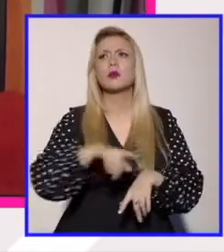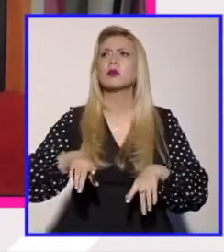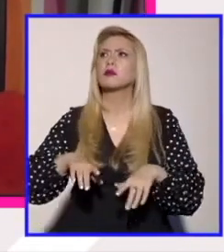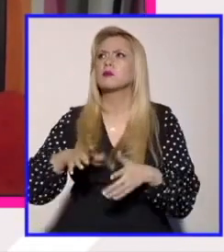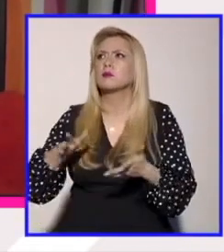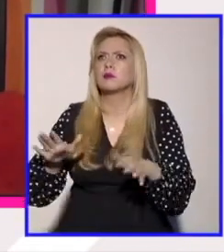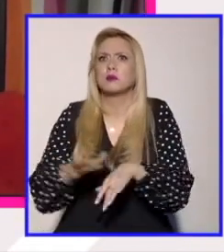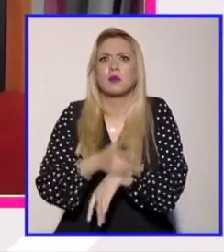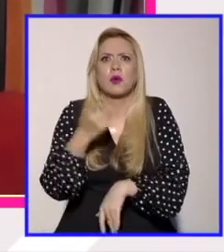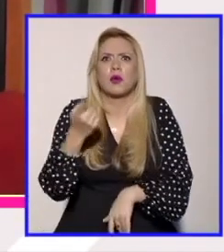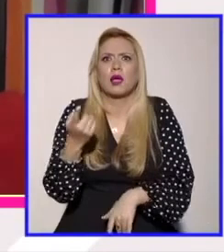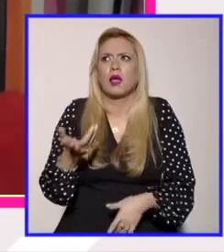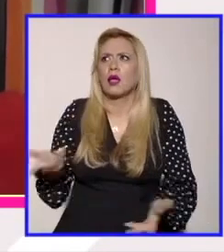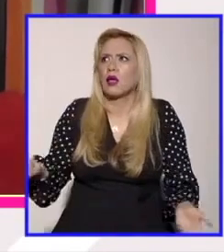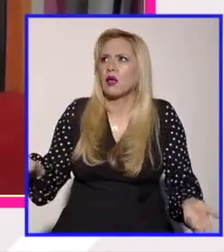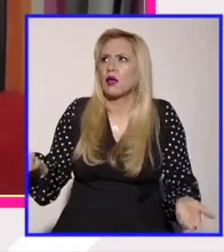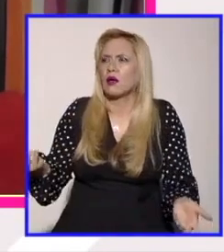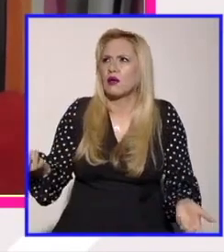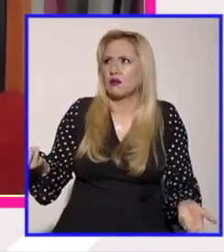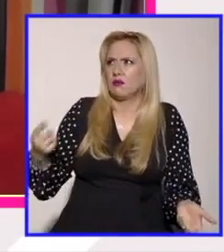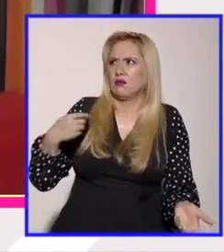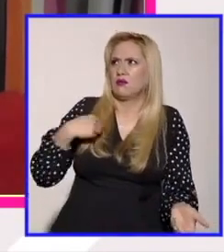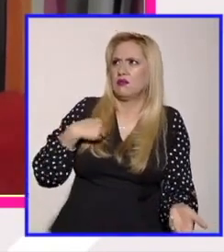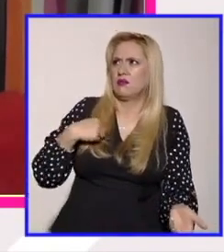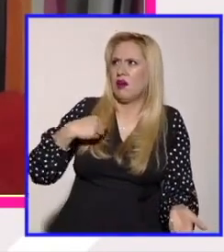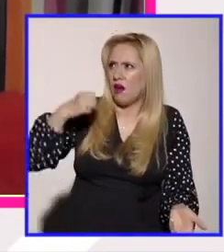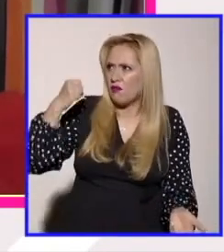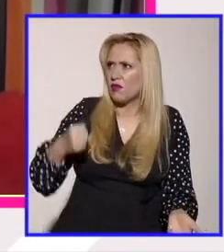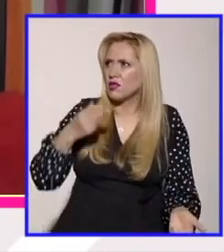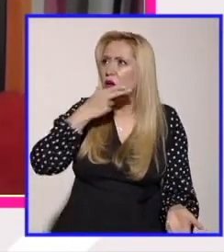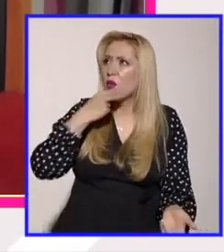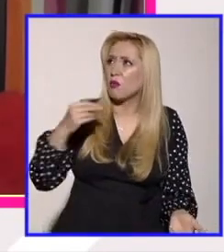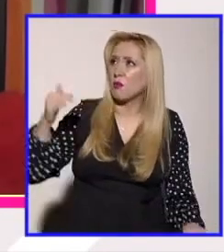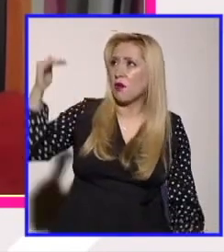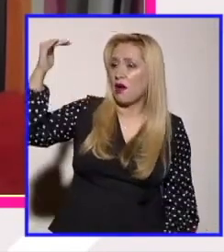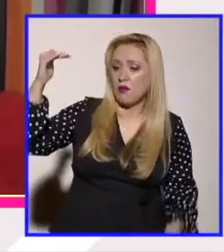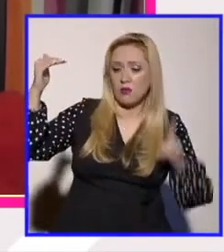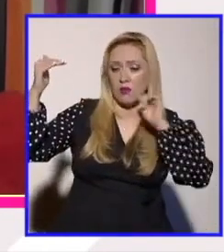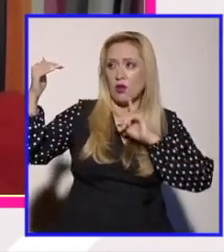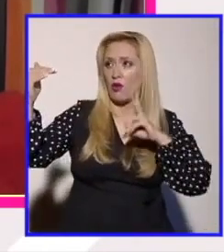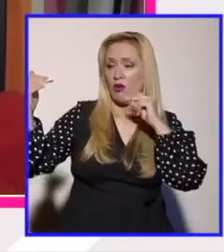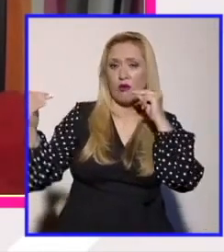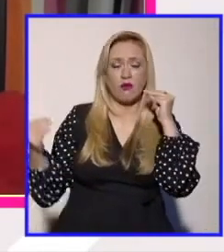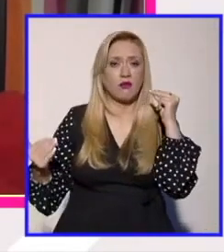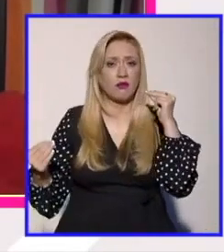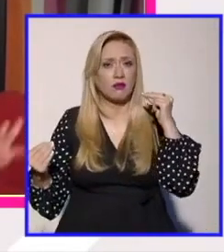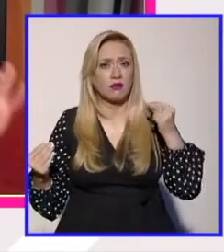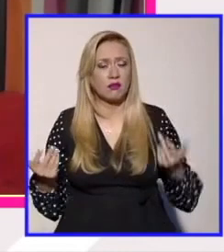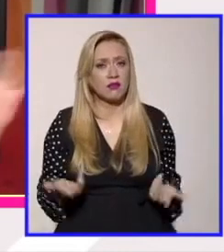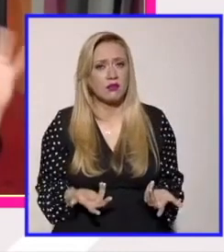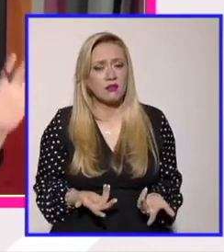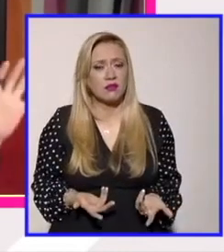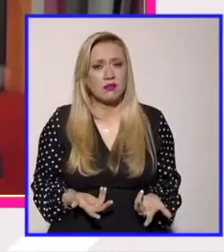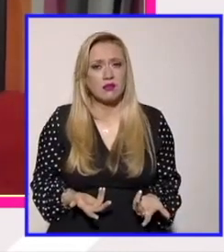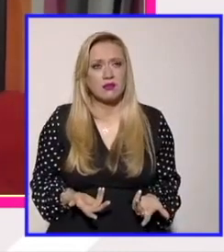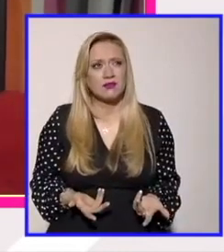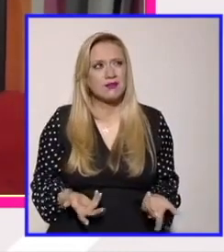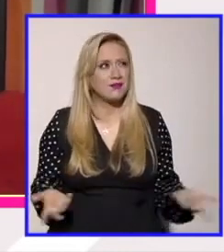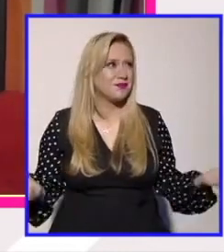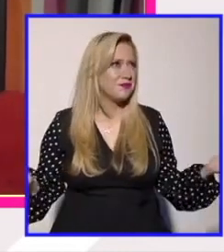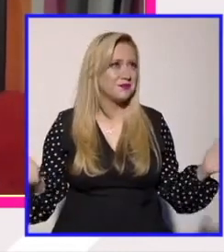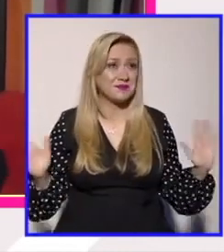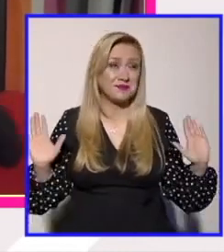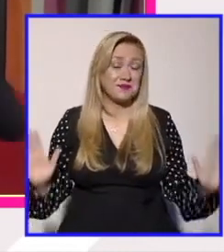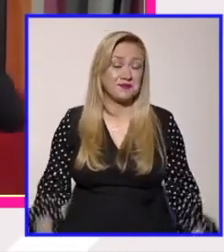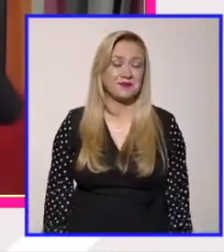¿por qué existe este cuento de que los hombres tienen que ser superiores? ¿Saben? Pero no nos enfocamos en eso porque se habla